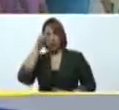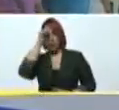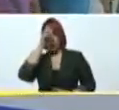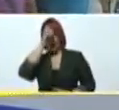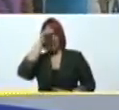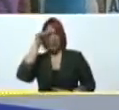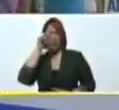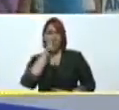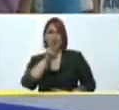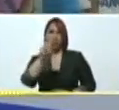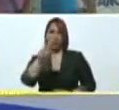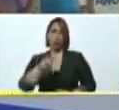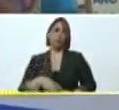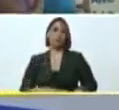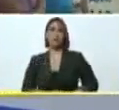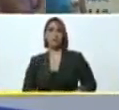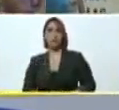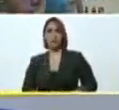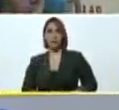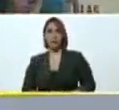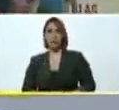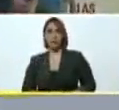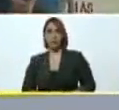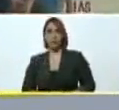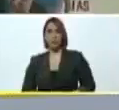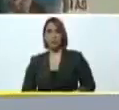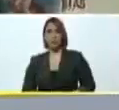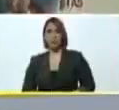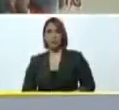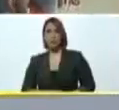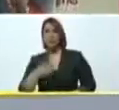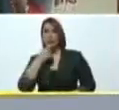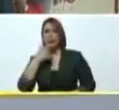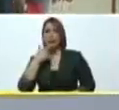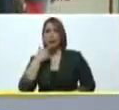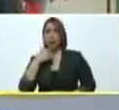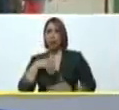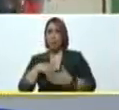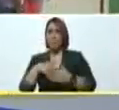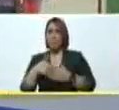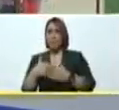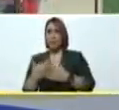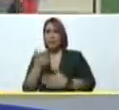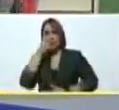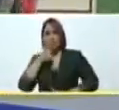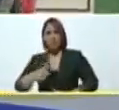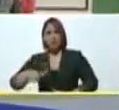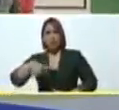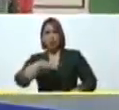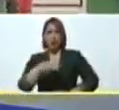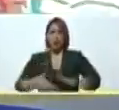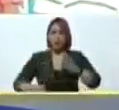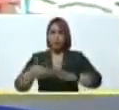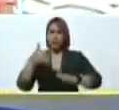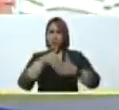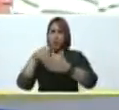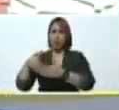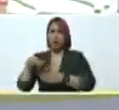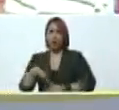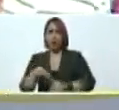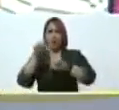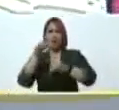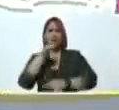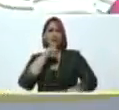domingo 21 de noviembre un lindo amanecer y el pueblo a votar. A elegir sus